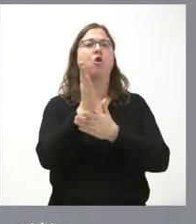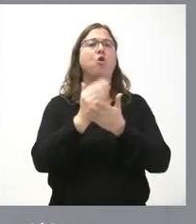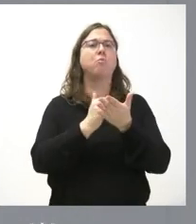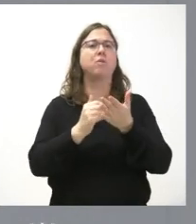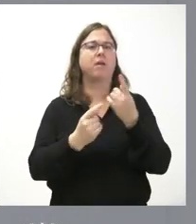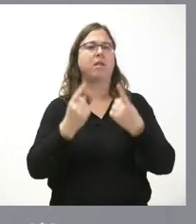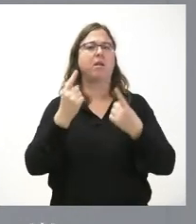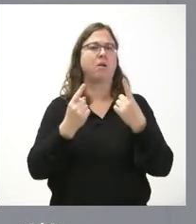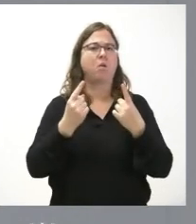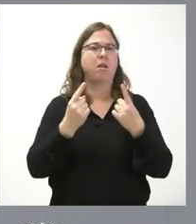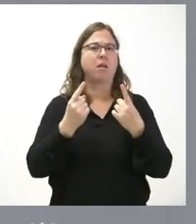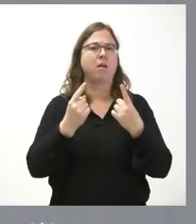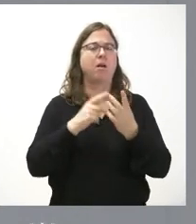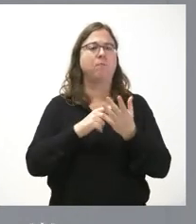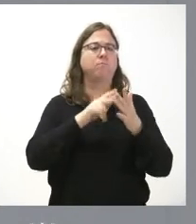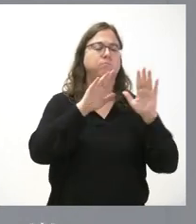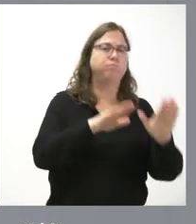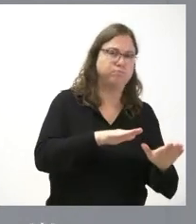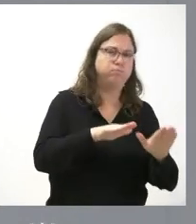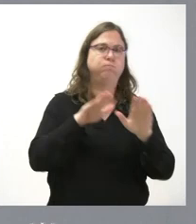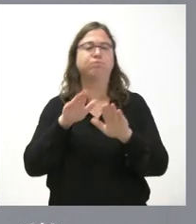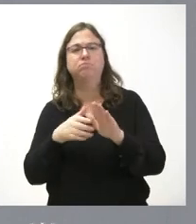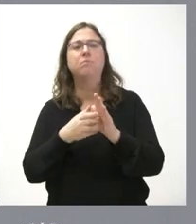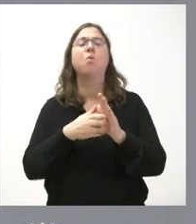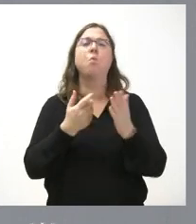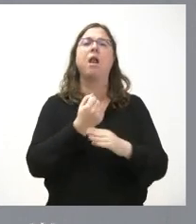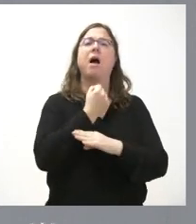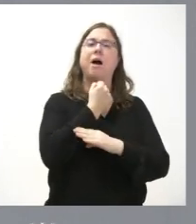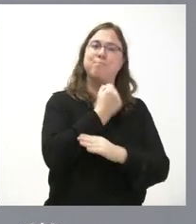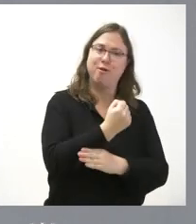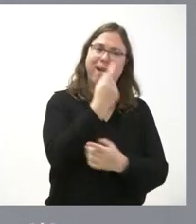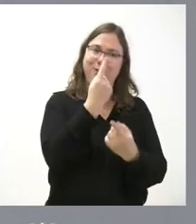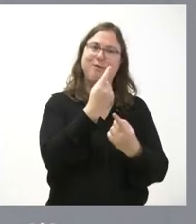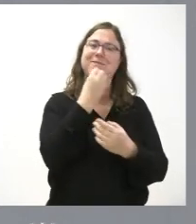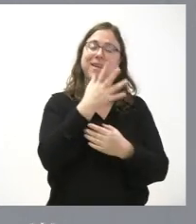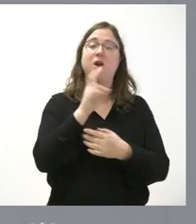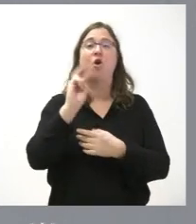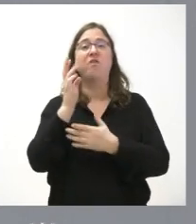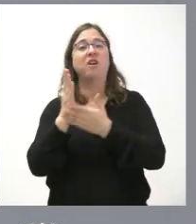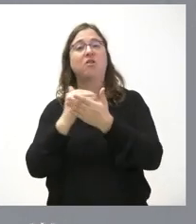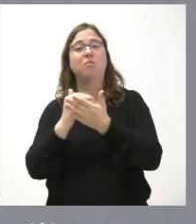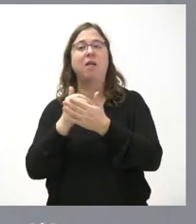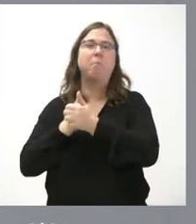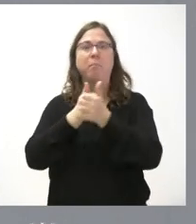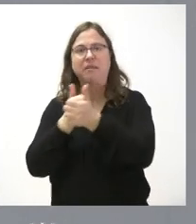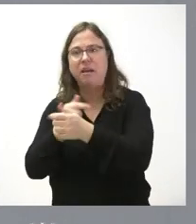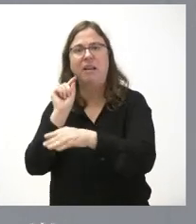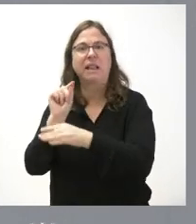que están de un lado bueno de la historia a los que hay que apoyar y respaldar y comunidades autónomas a las que hay que perseguir y criticar. Y nosotros,